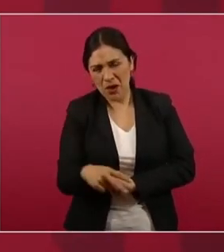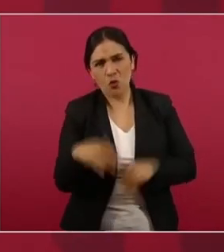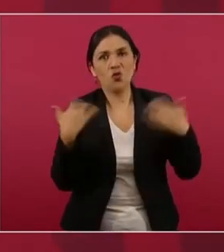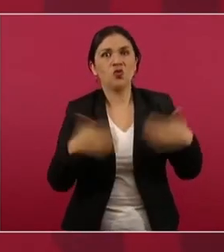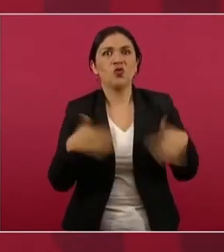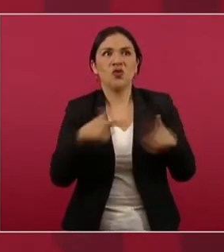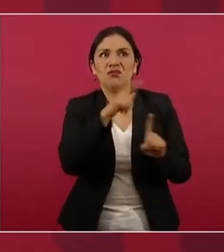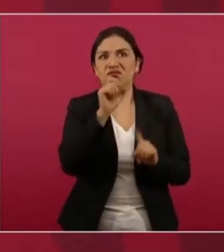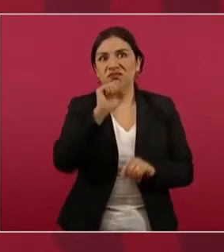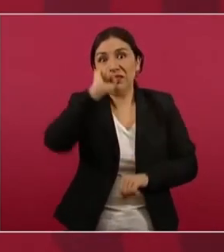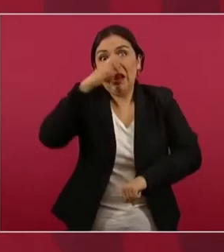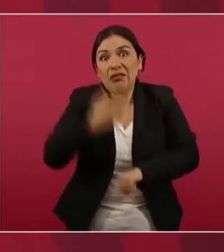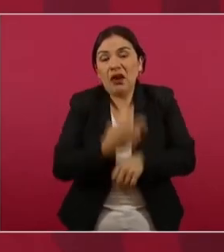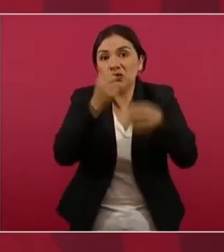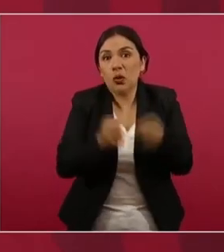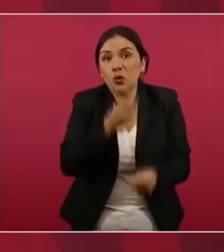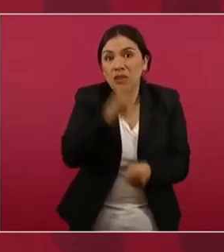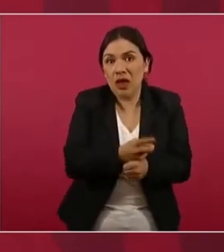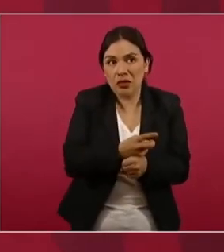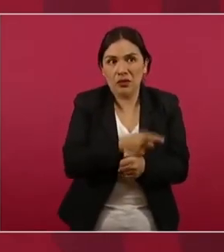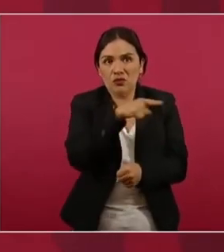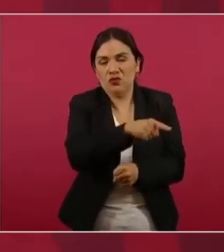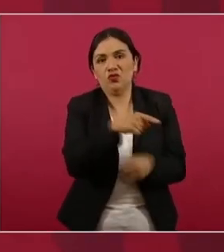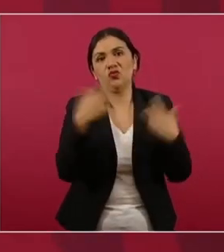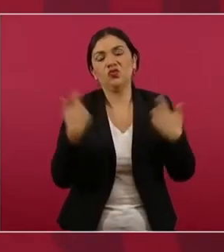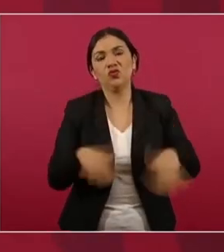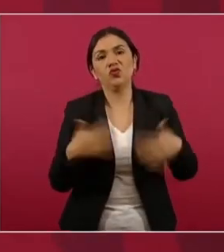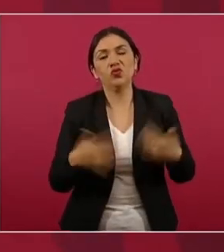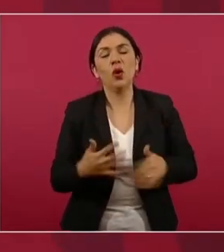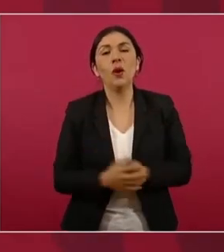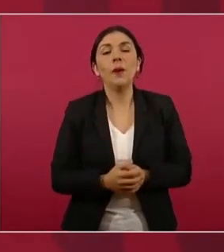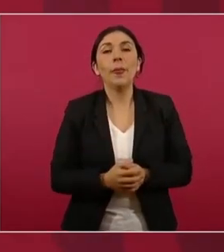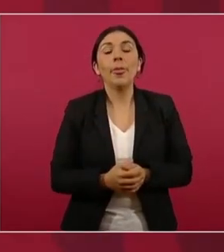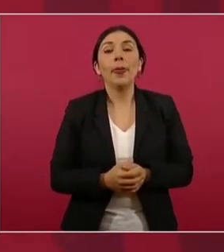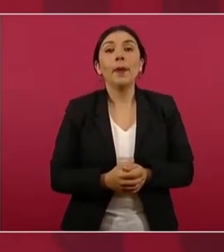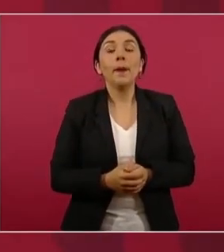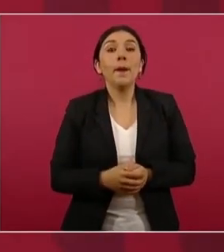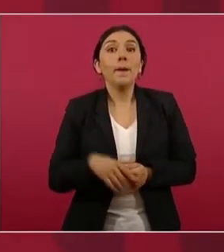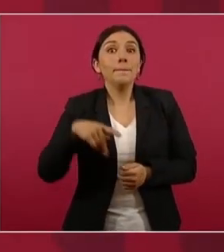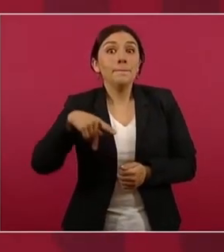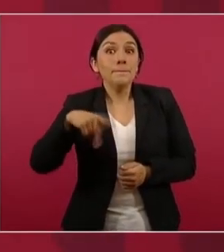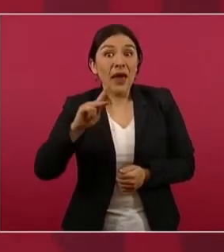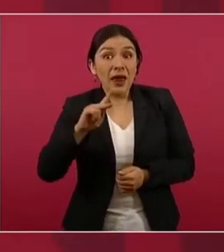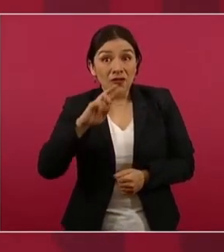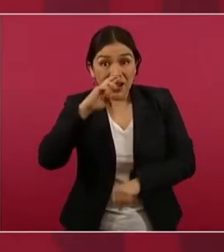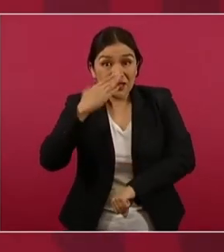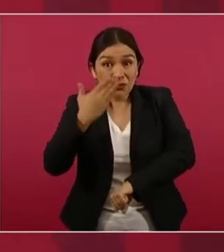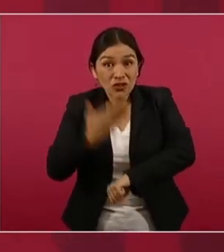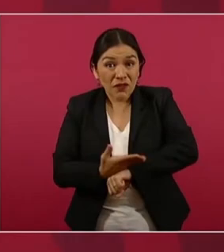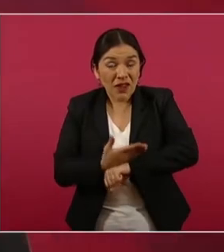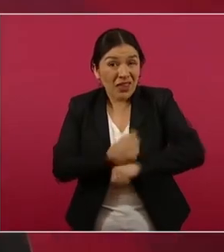se tiene arriba